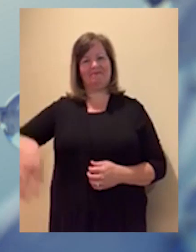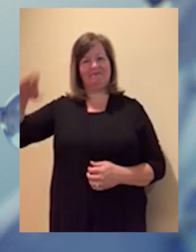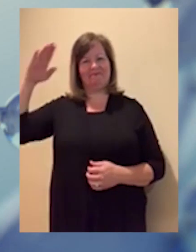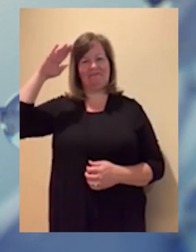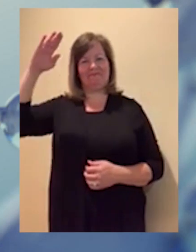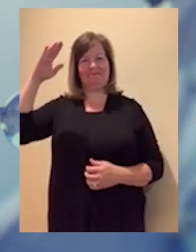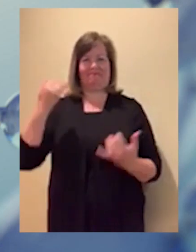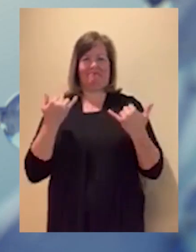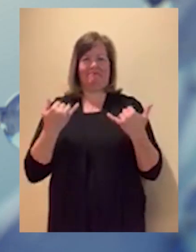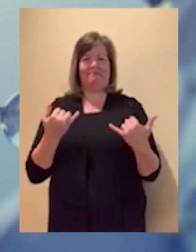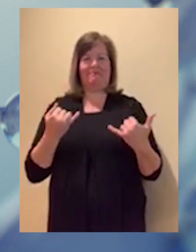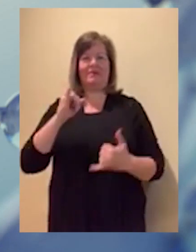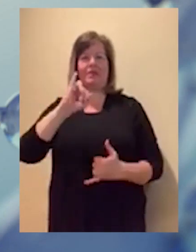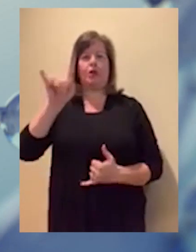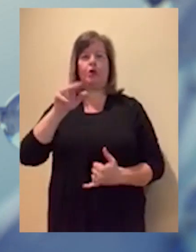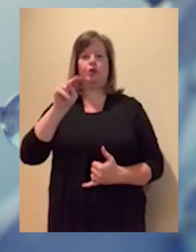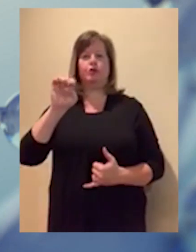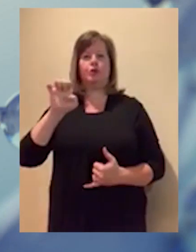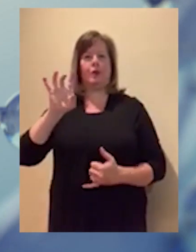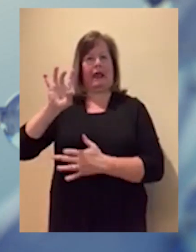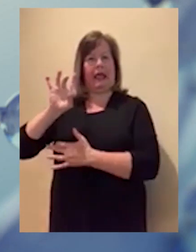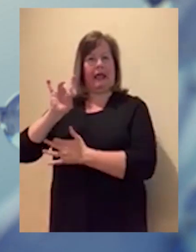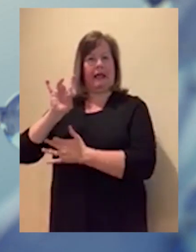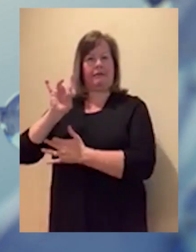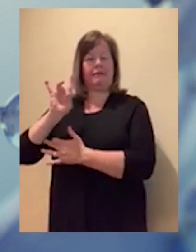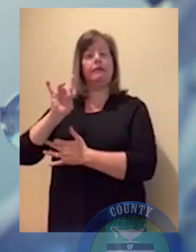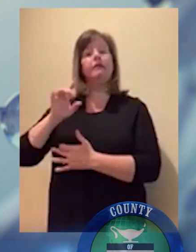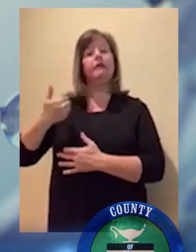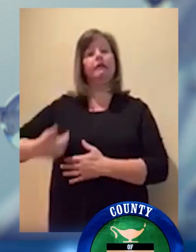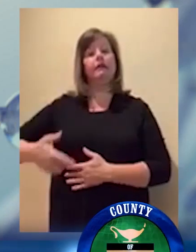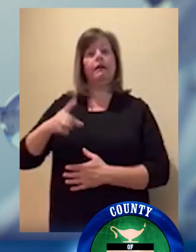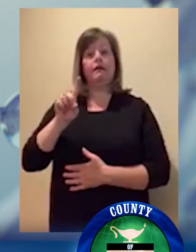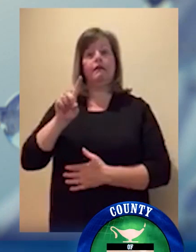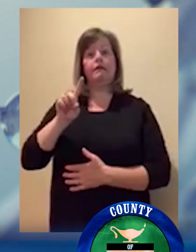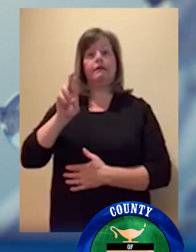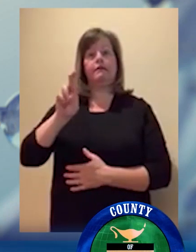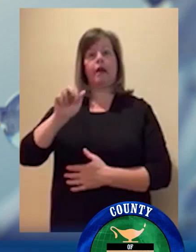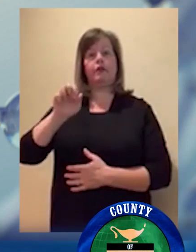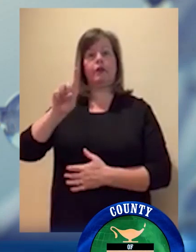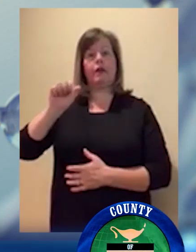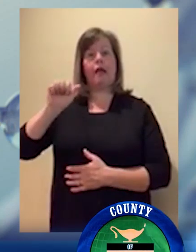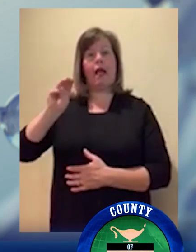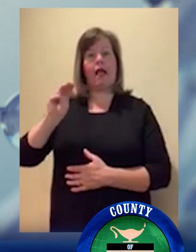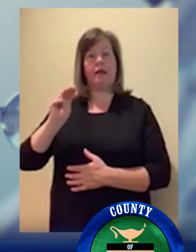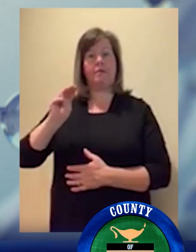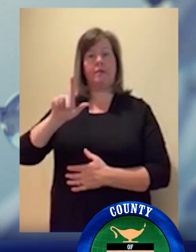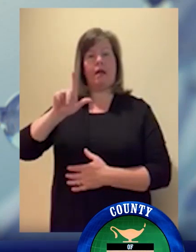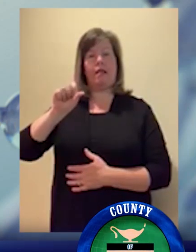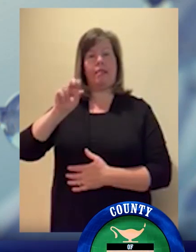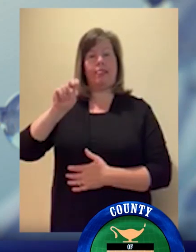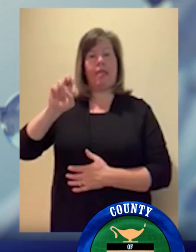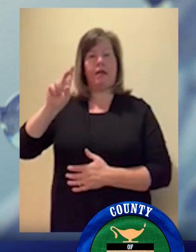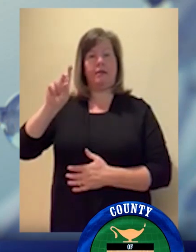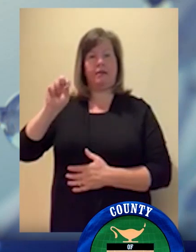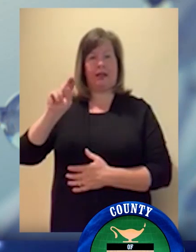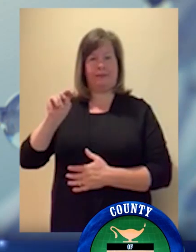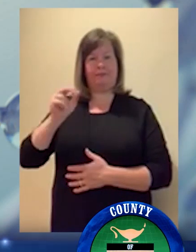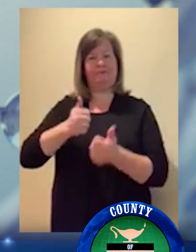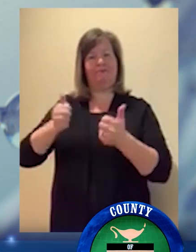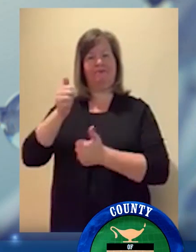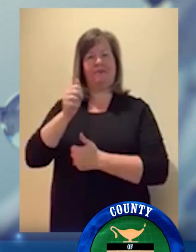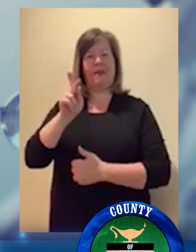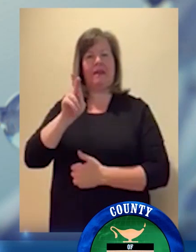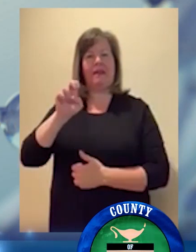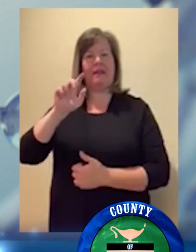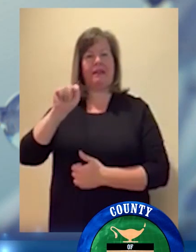Hola a todos. Hoy es el 8 de junio. Soy el Dr. Armlanden, director del Departamento de Salud del Condado de Kent, aquí para la